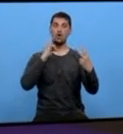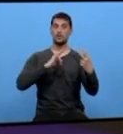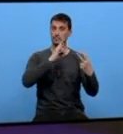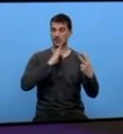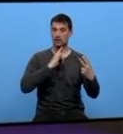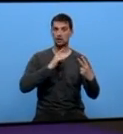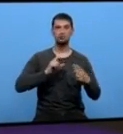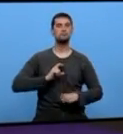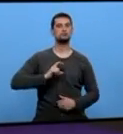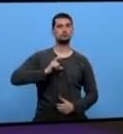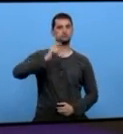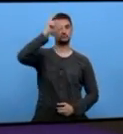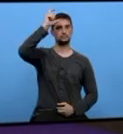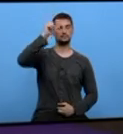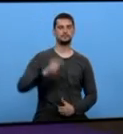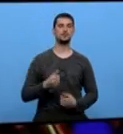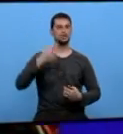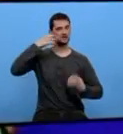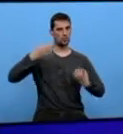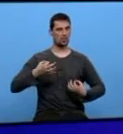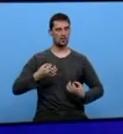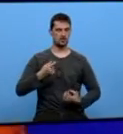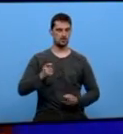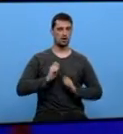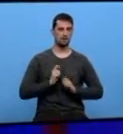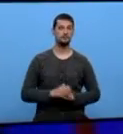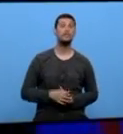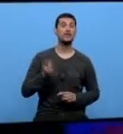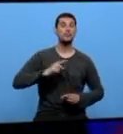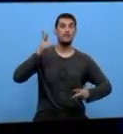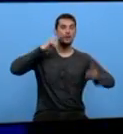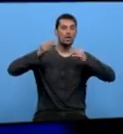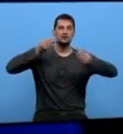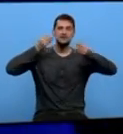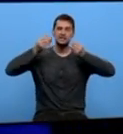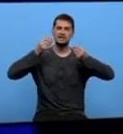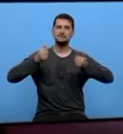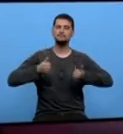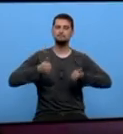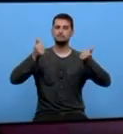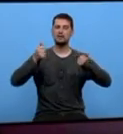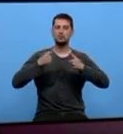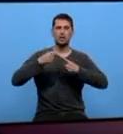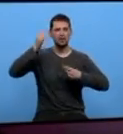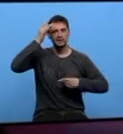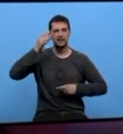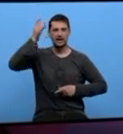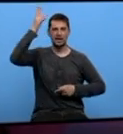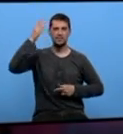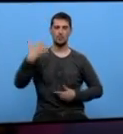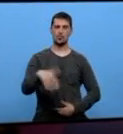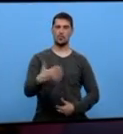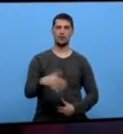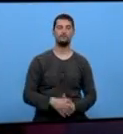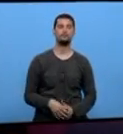nosos traballos pois nos dá moita máis seguridade e que dicir dos perruqueros estilistas os máis arriscados e creativos nas súas postas en escena